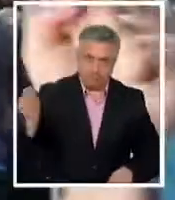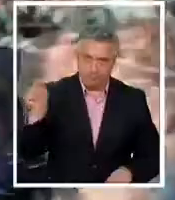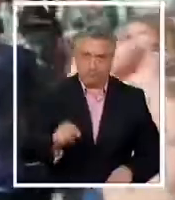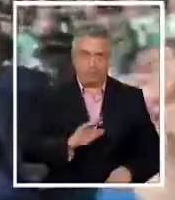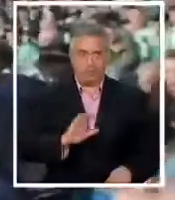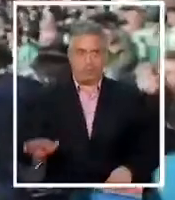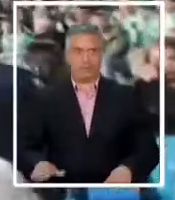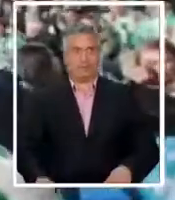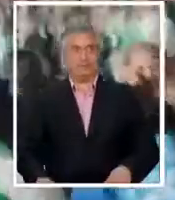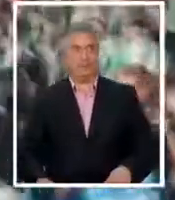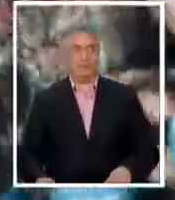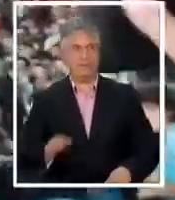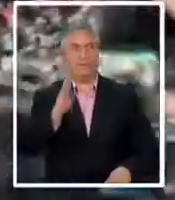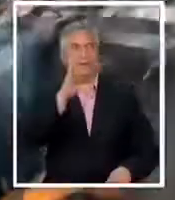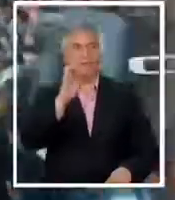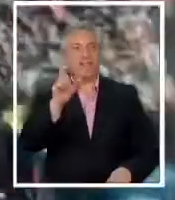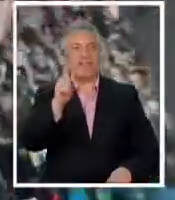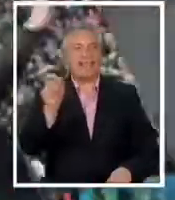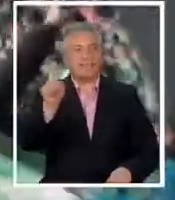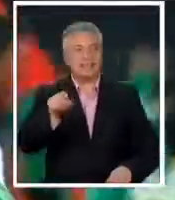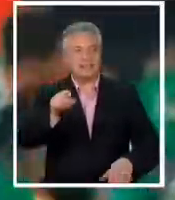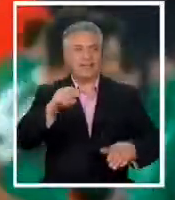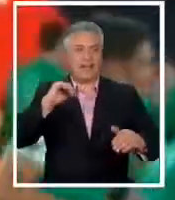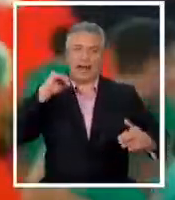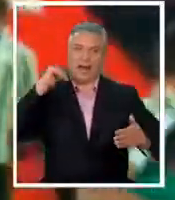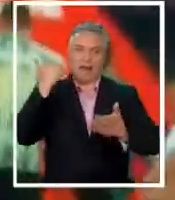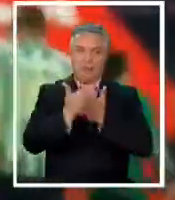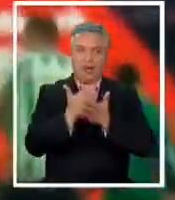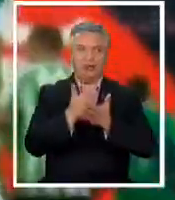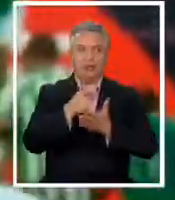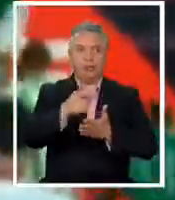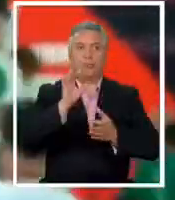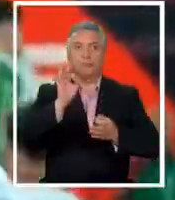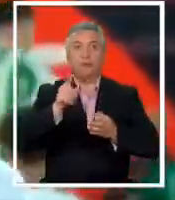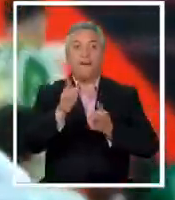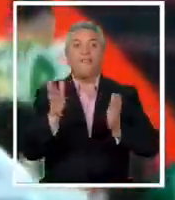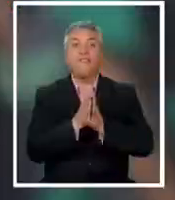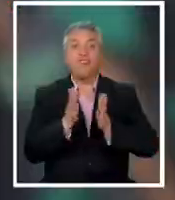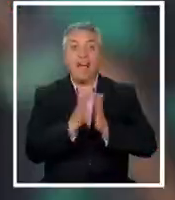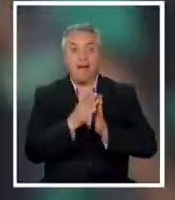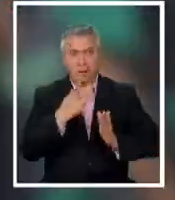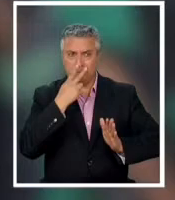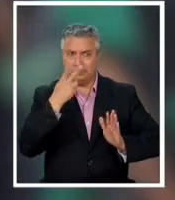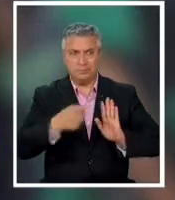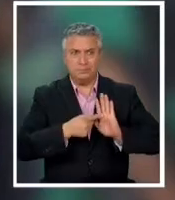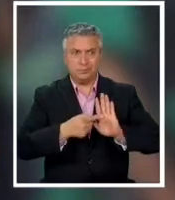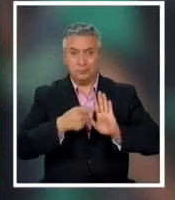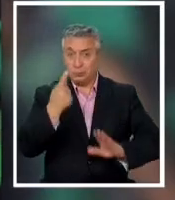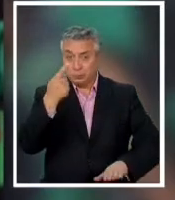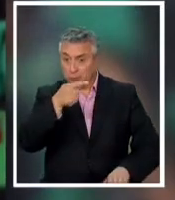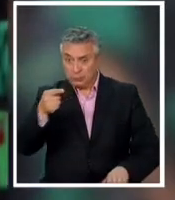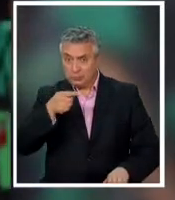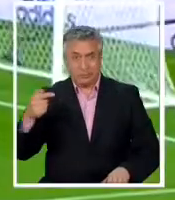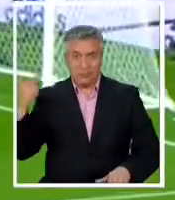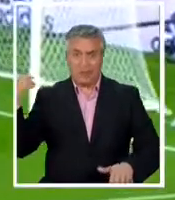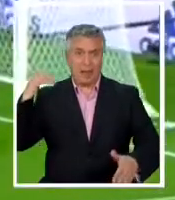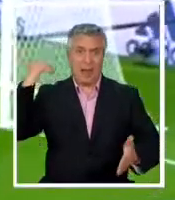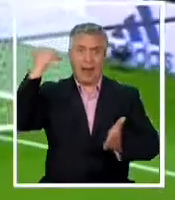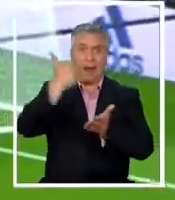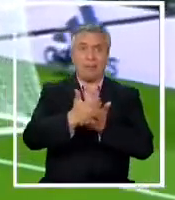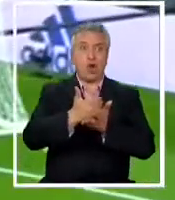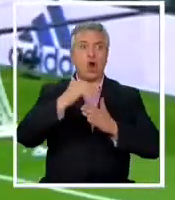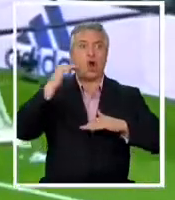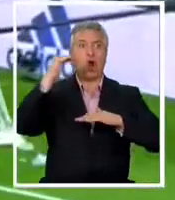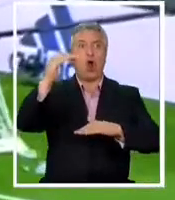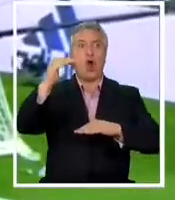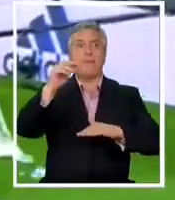es el campeón de la Copa del Rey la respuesta de Bravo está a la vista hace algunas semanas fue campeón de la Copa del